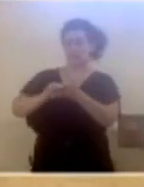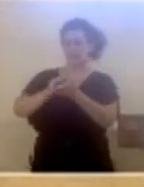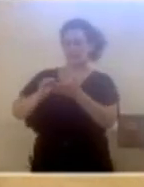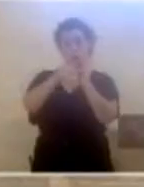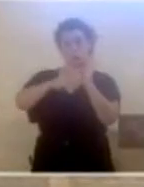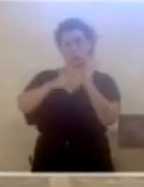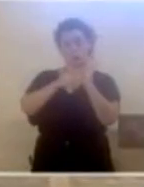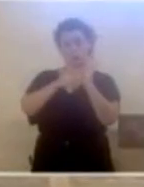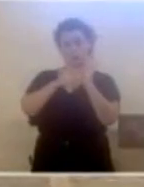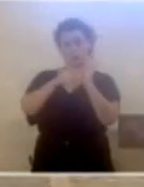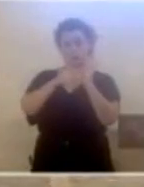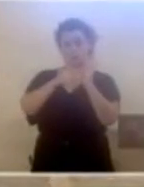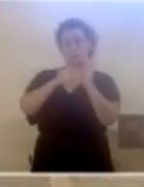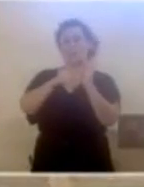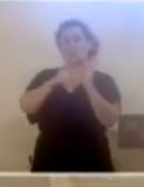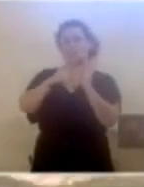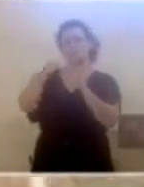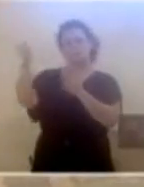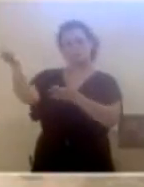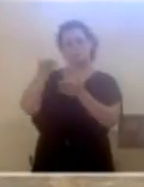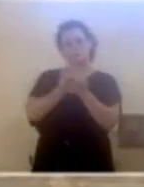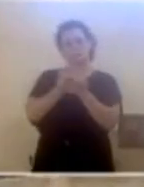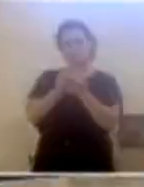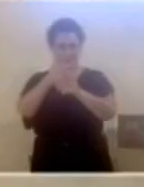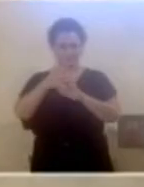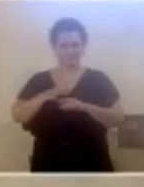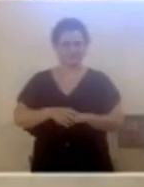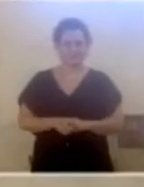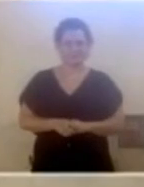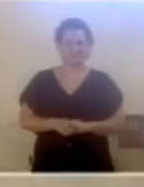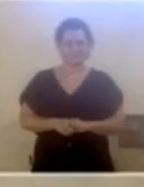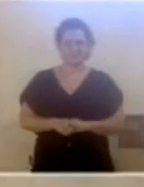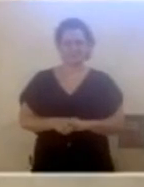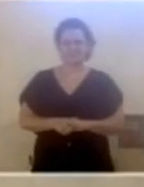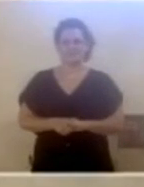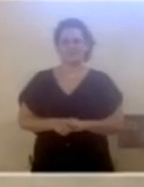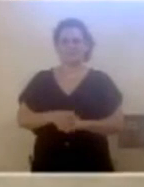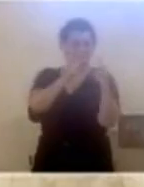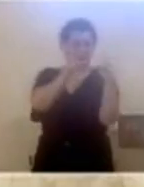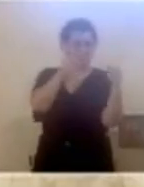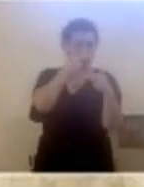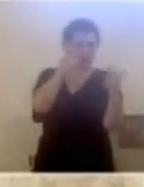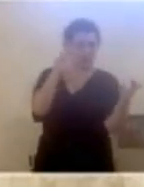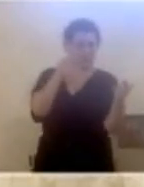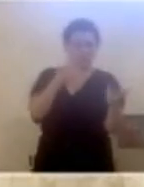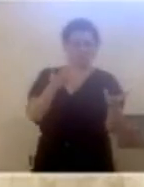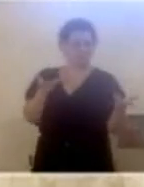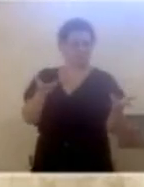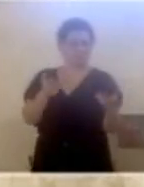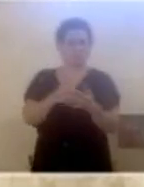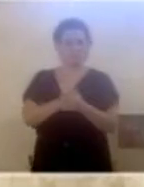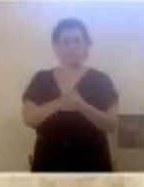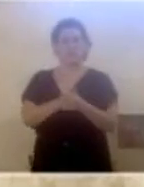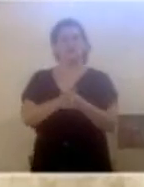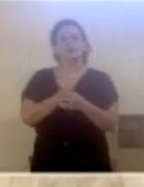interlocución con el movimiento vecinal y aseguran que no ha habido consenso en la confección del reglamento. No,